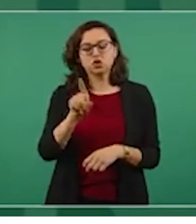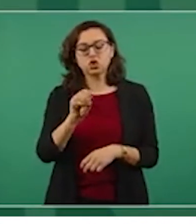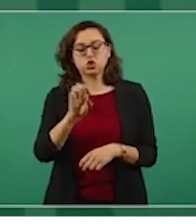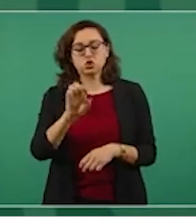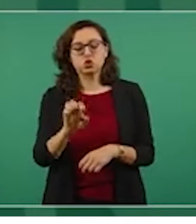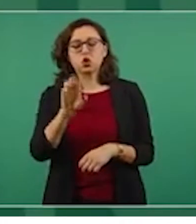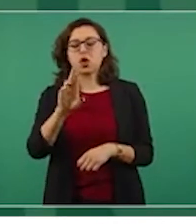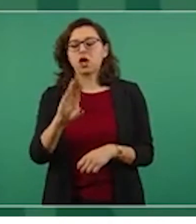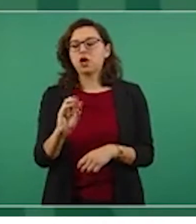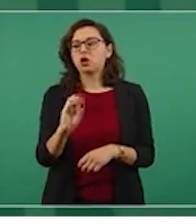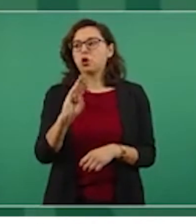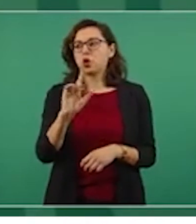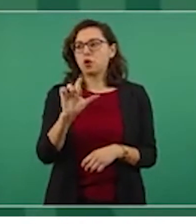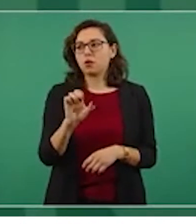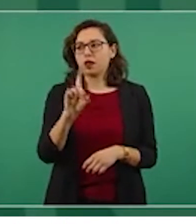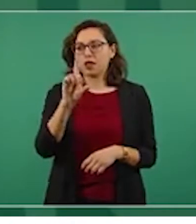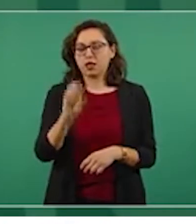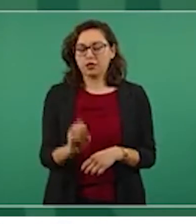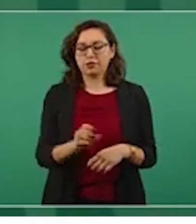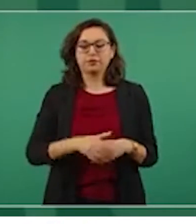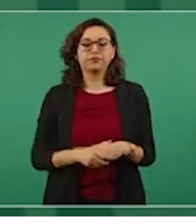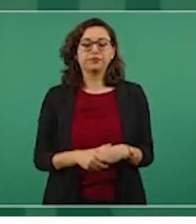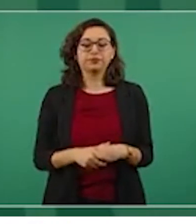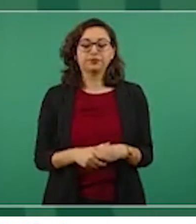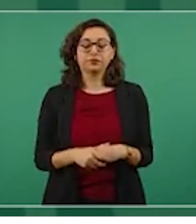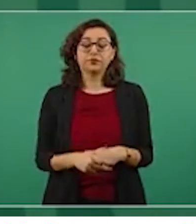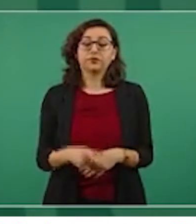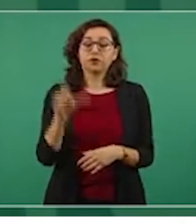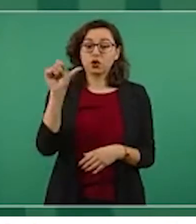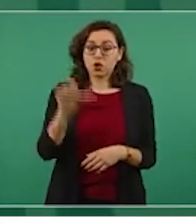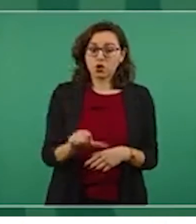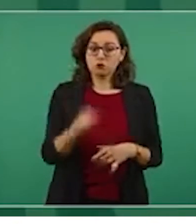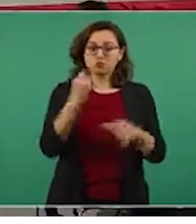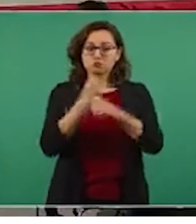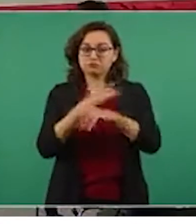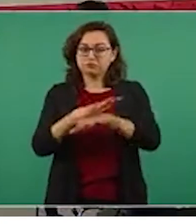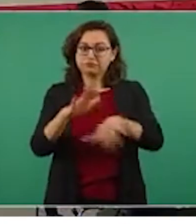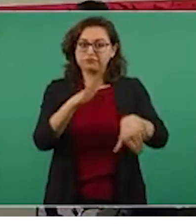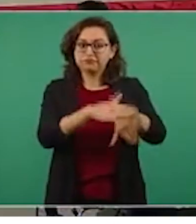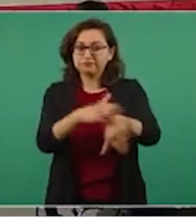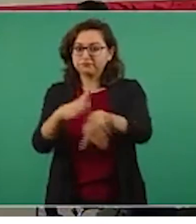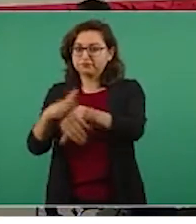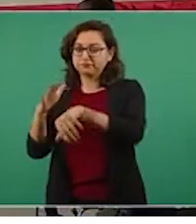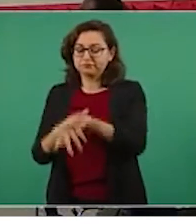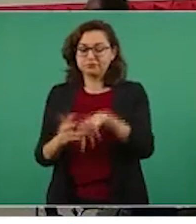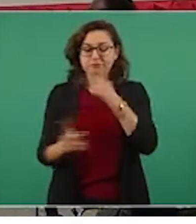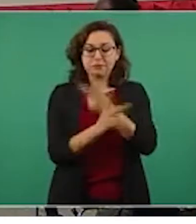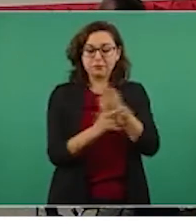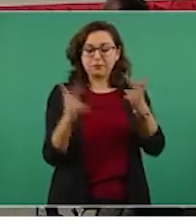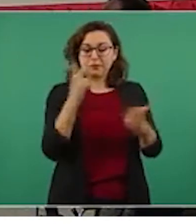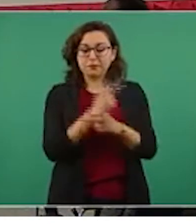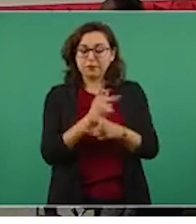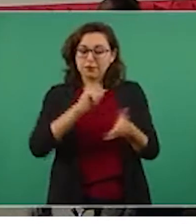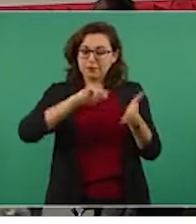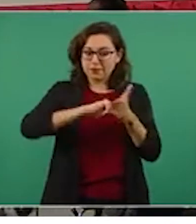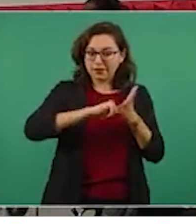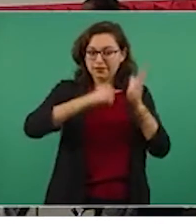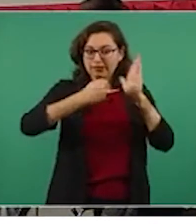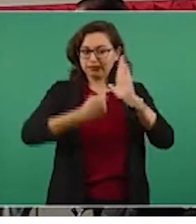damos a conocer la convocatoria para ingresar al programa de los Bachilleratos Tecnológicos